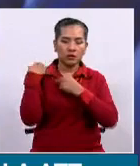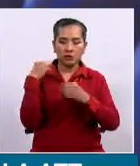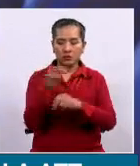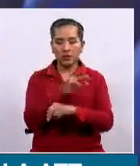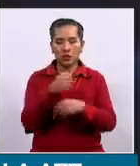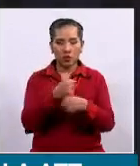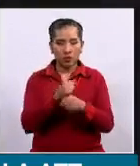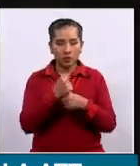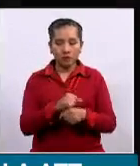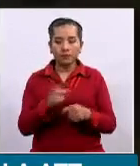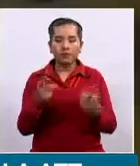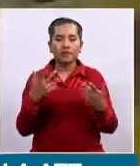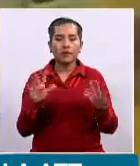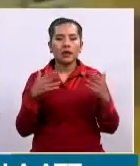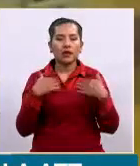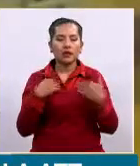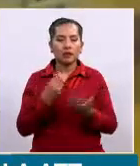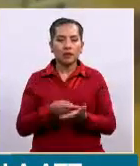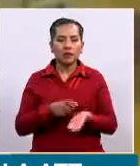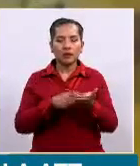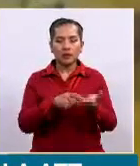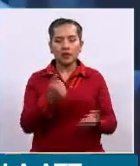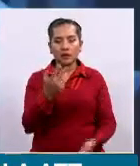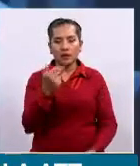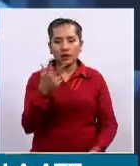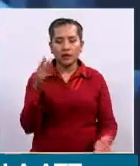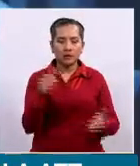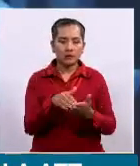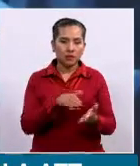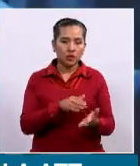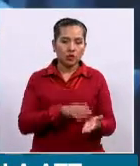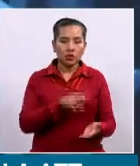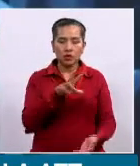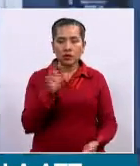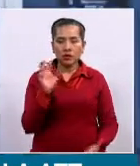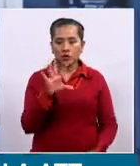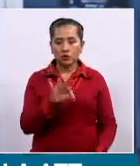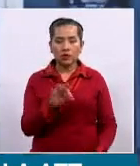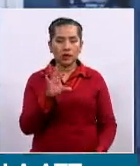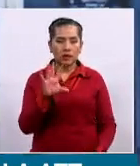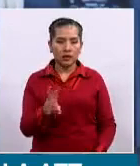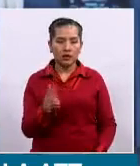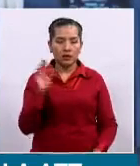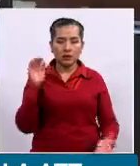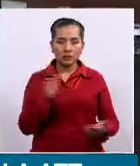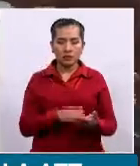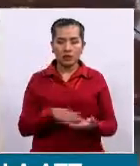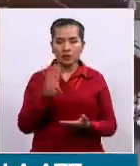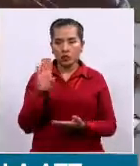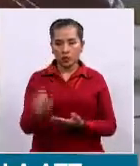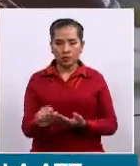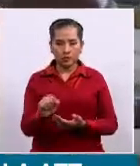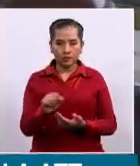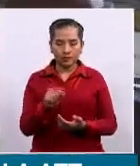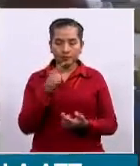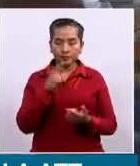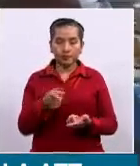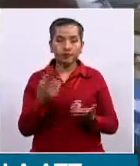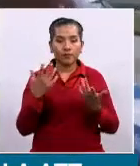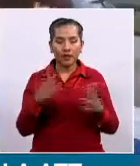de Obras, se tiene una deuda de 13.396.600 bolivianos, ¿no? Es